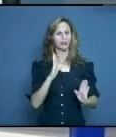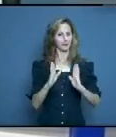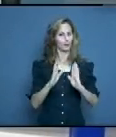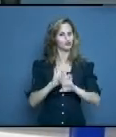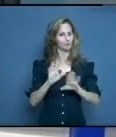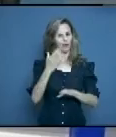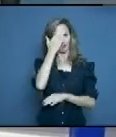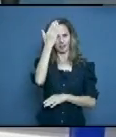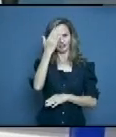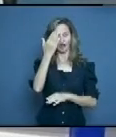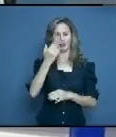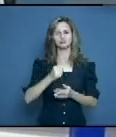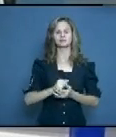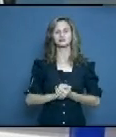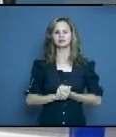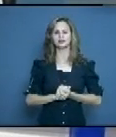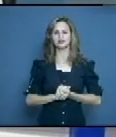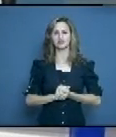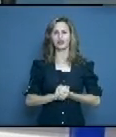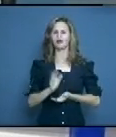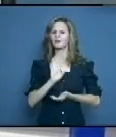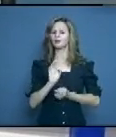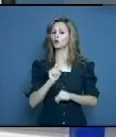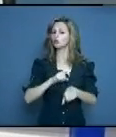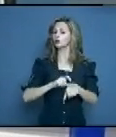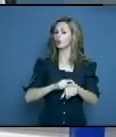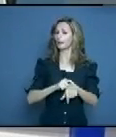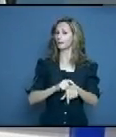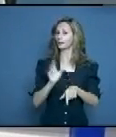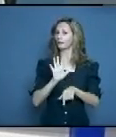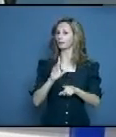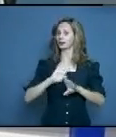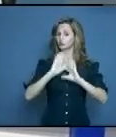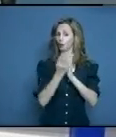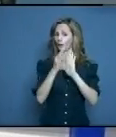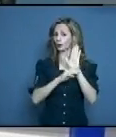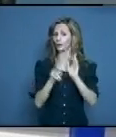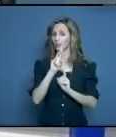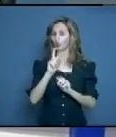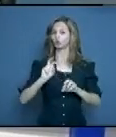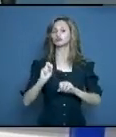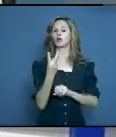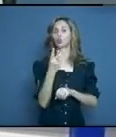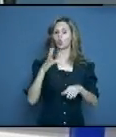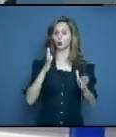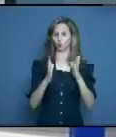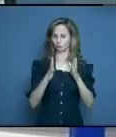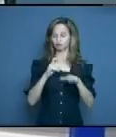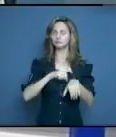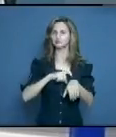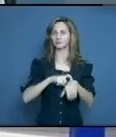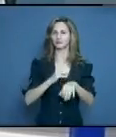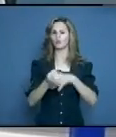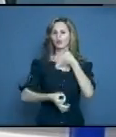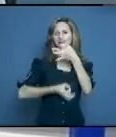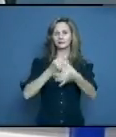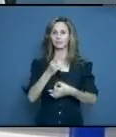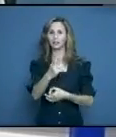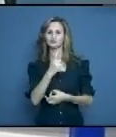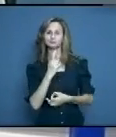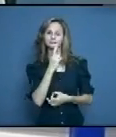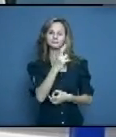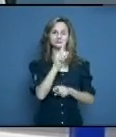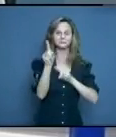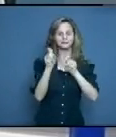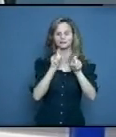gracias por estar con nosotros, la despedimos solo por este instante porque en los próximos minutos como siempre estará brindando aclaraciones, algunas inquietudes de la